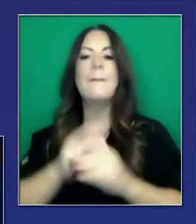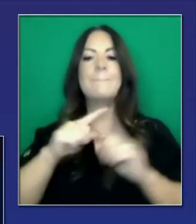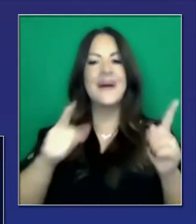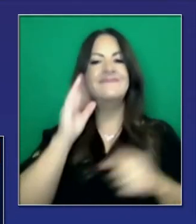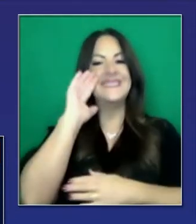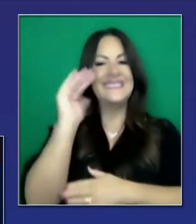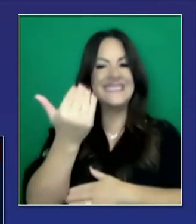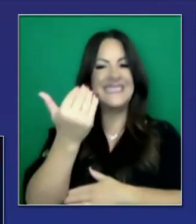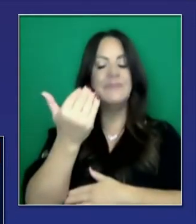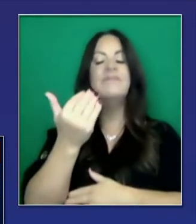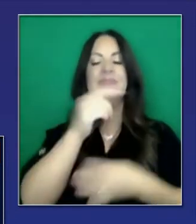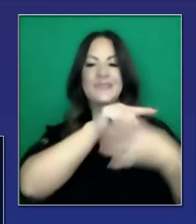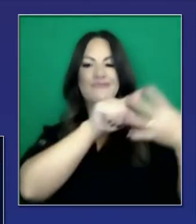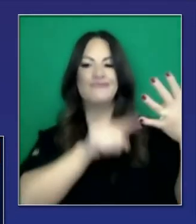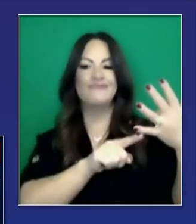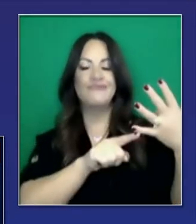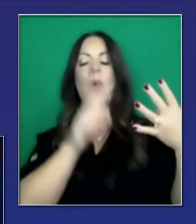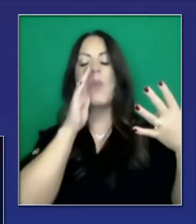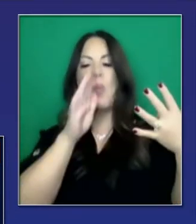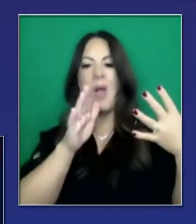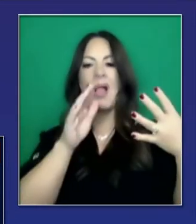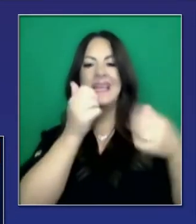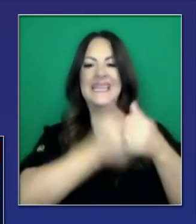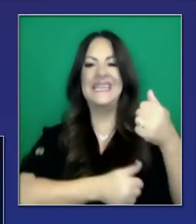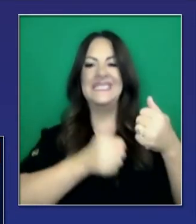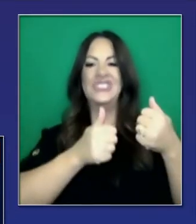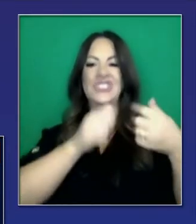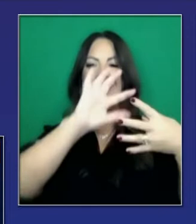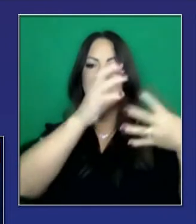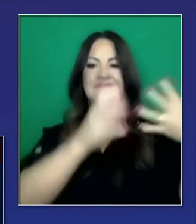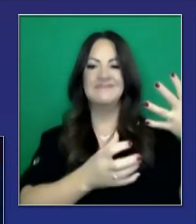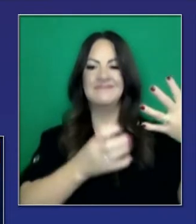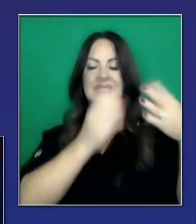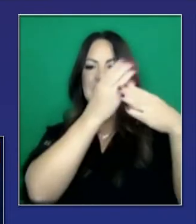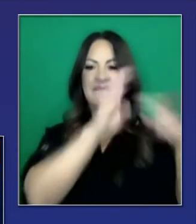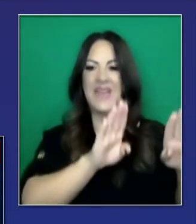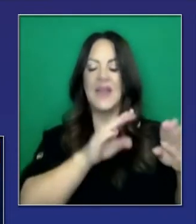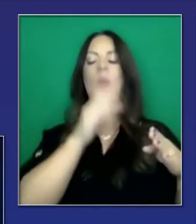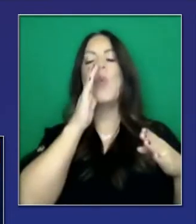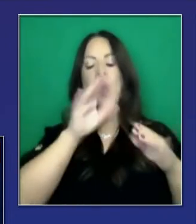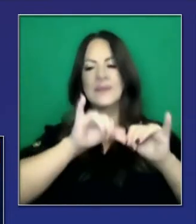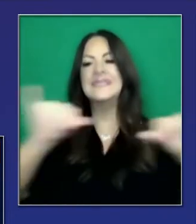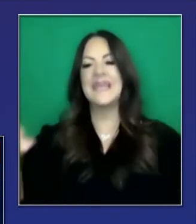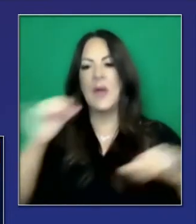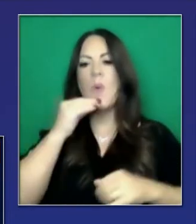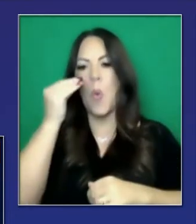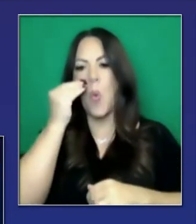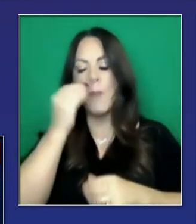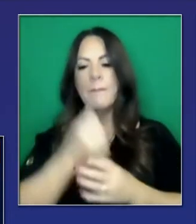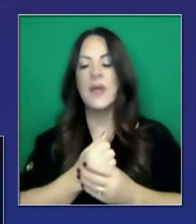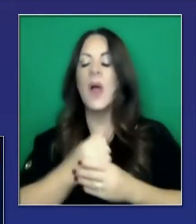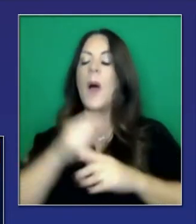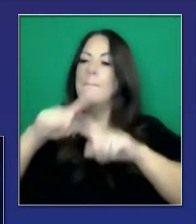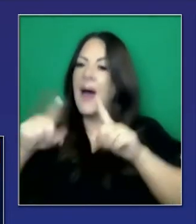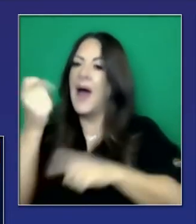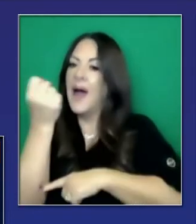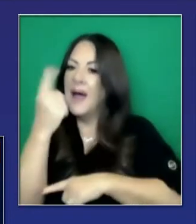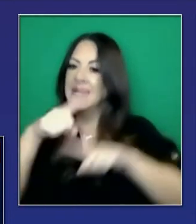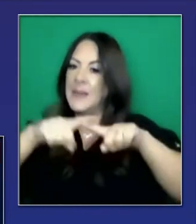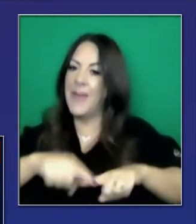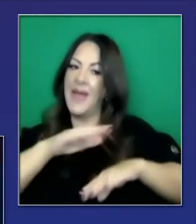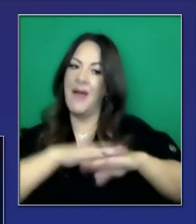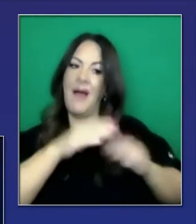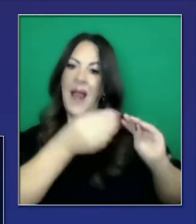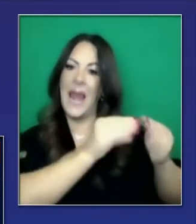comprende que es muy probable que esas órdenes serán extendidas. Pero una vez más es basado en la data. Y la determinación se